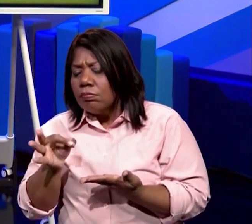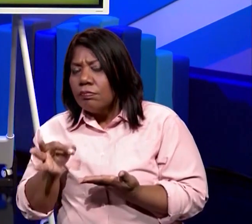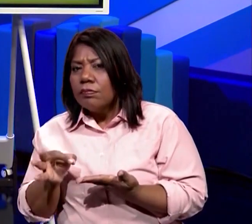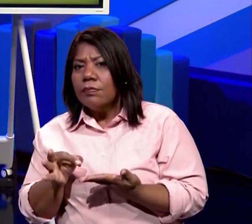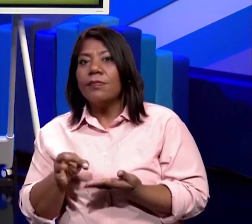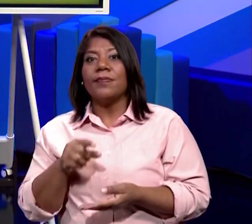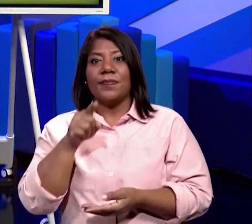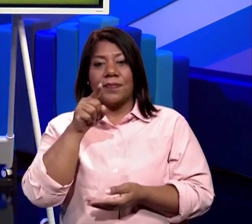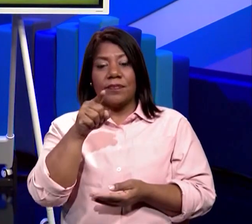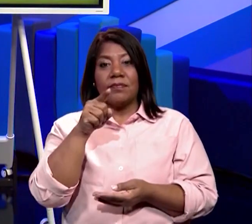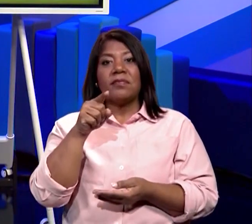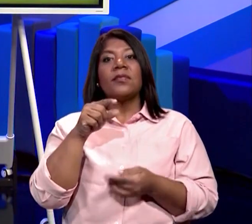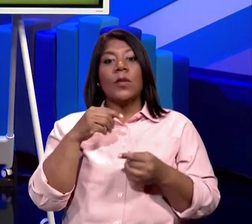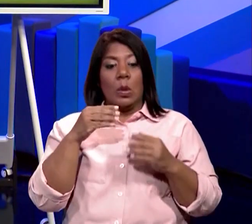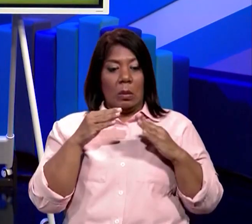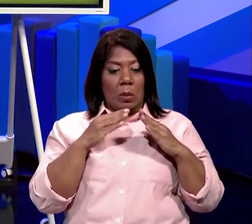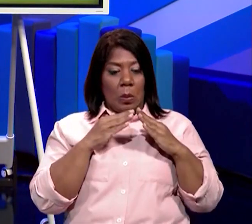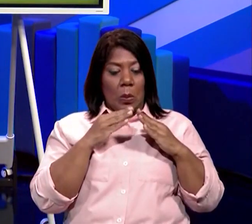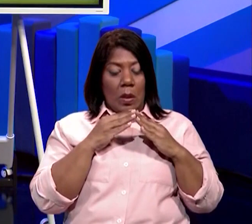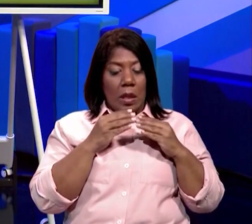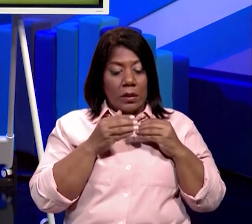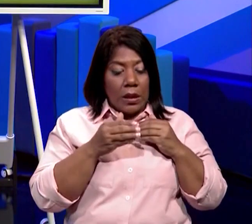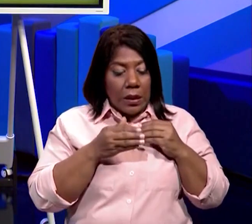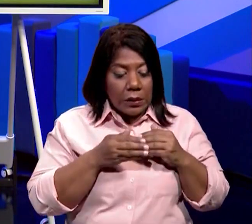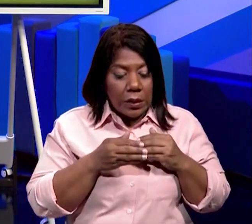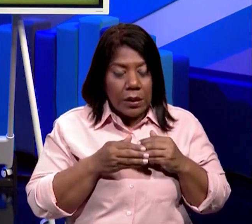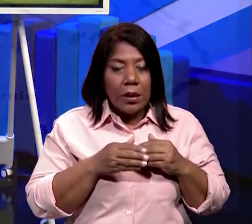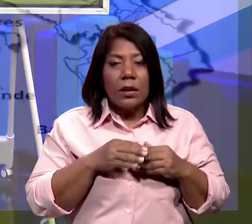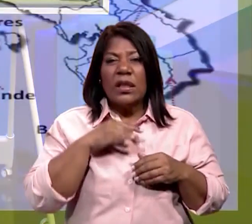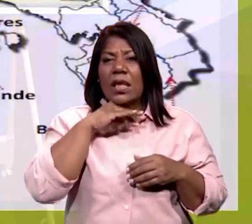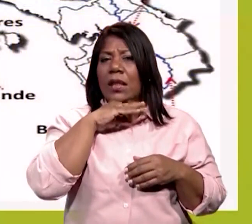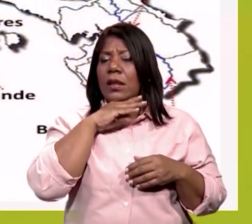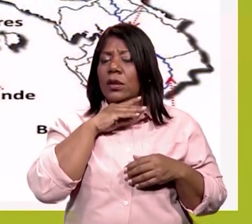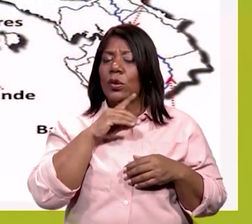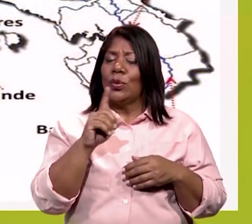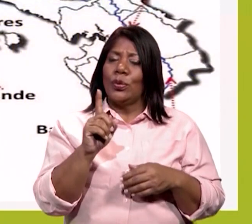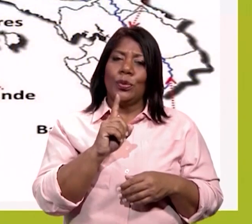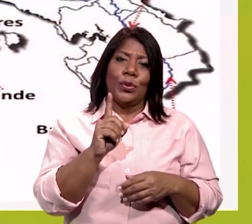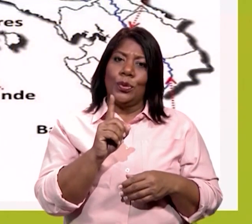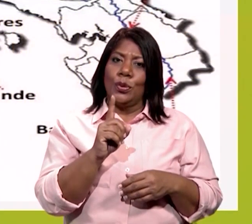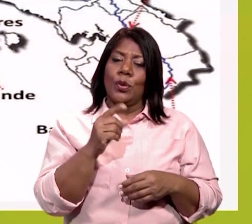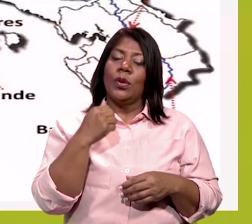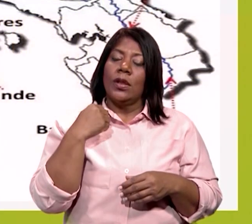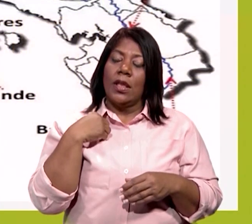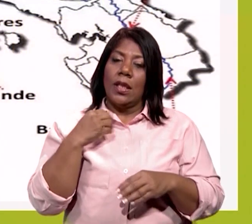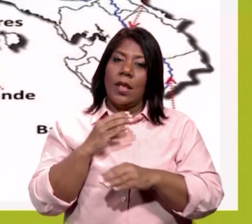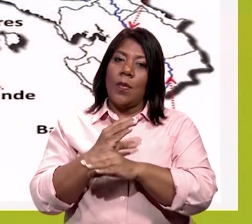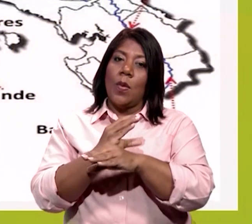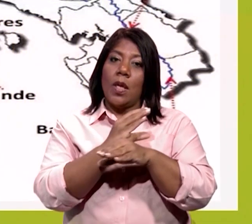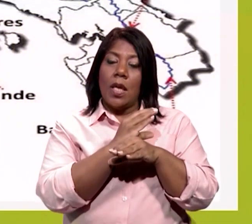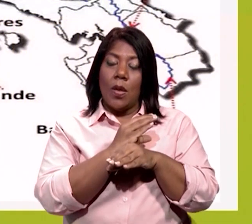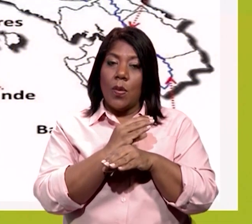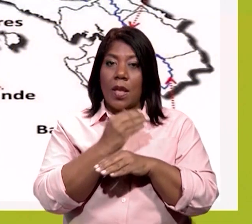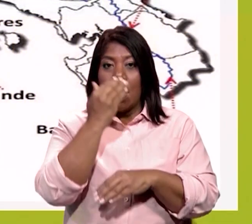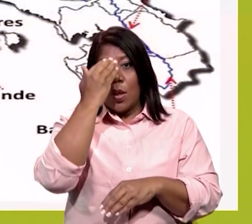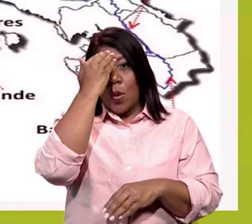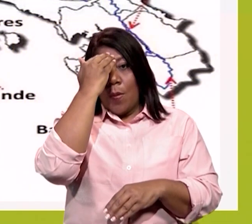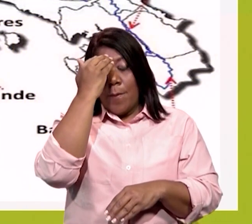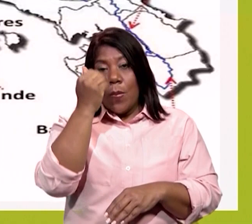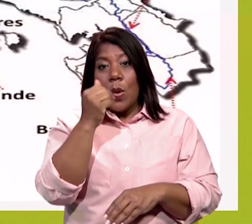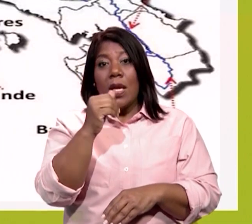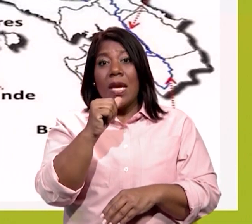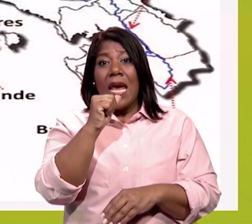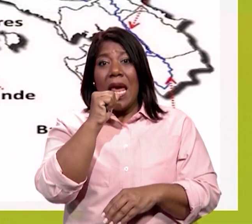que usted tiene cerca de su casa sean contaminados. Porque recuerden que el agua es el